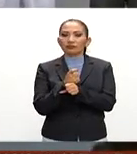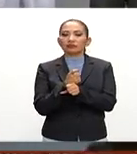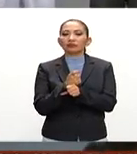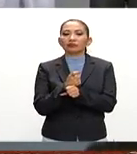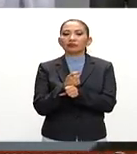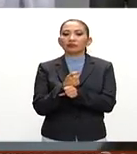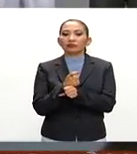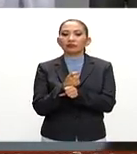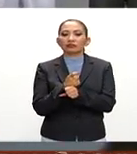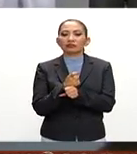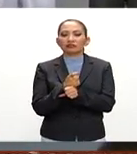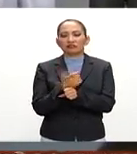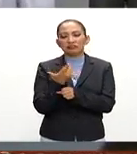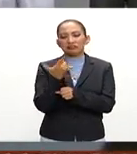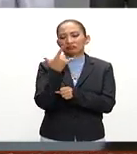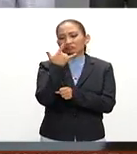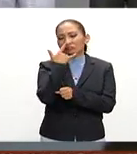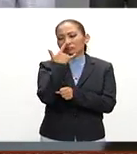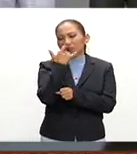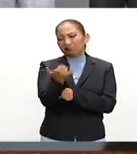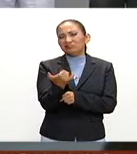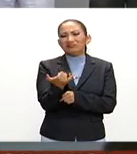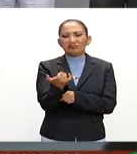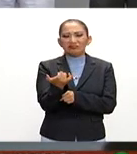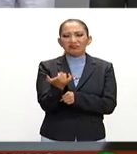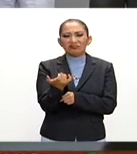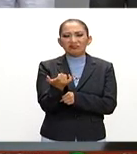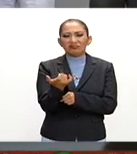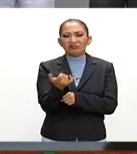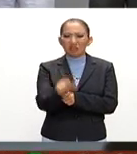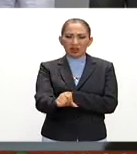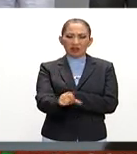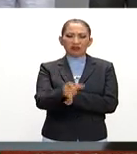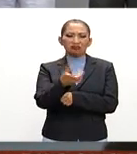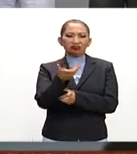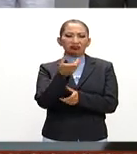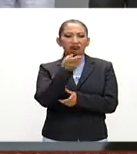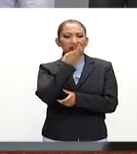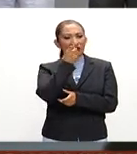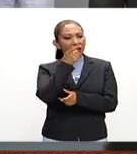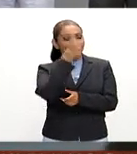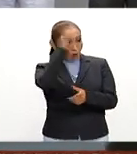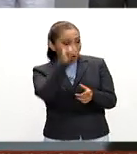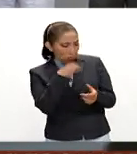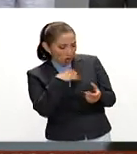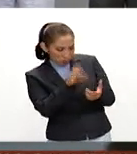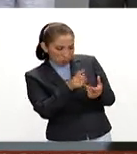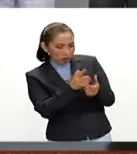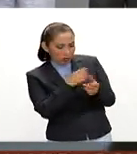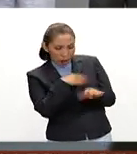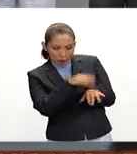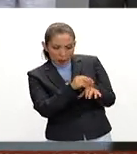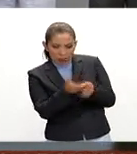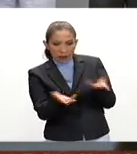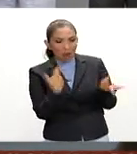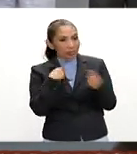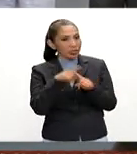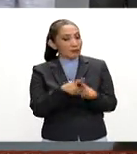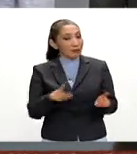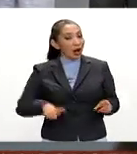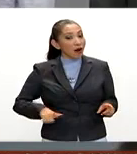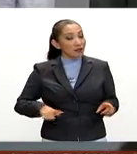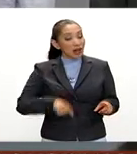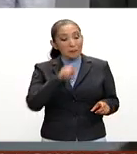Primero, qué raro que hoy se esté planteando el hecho de que si hubo algún acuerdo, cuando es exactamente el